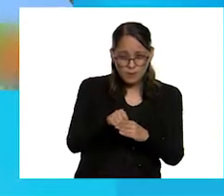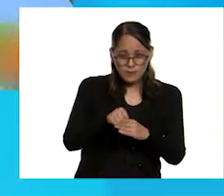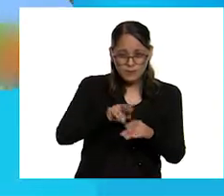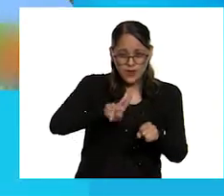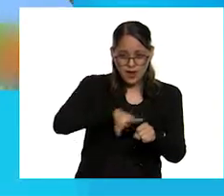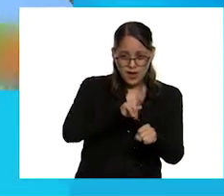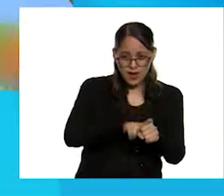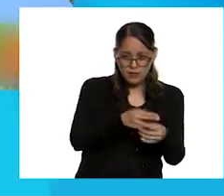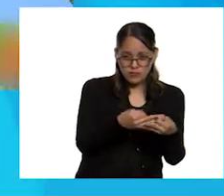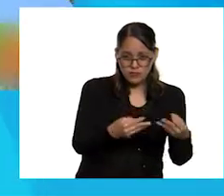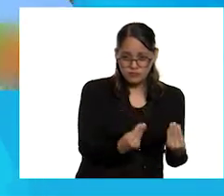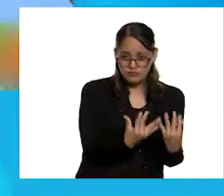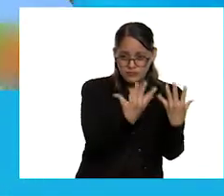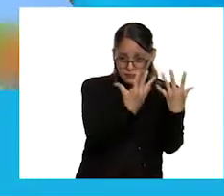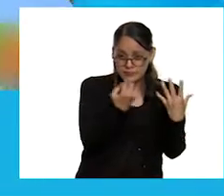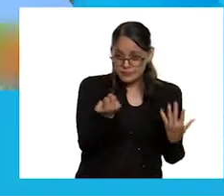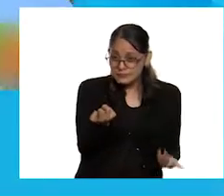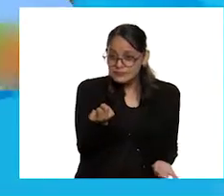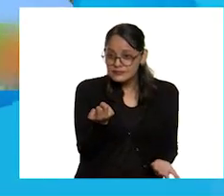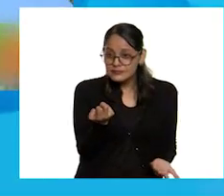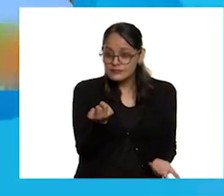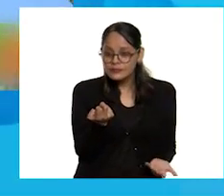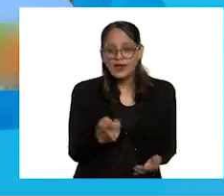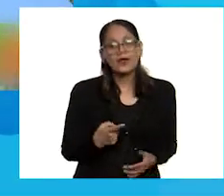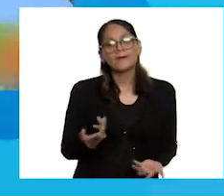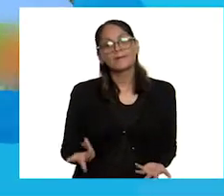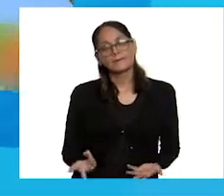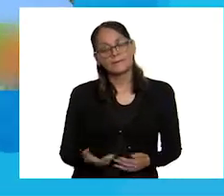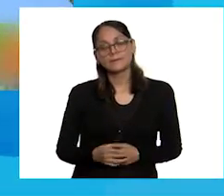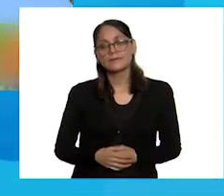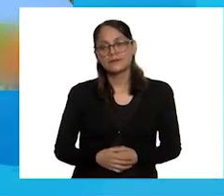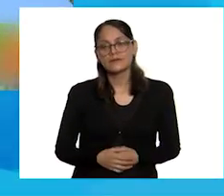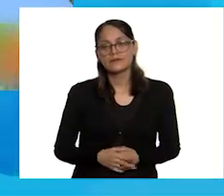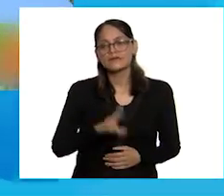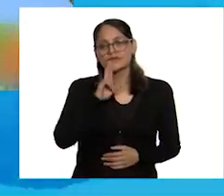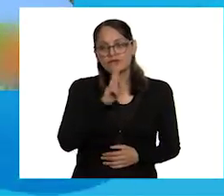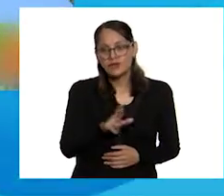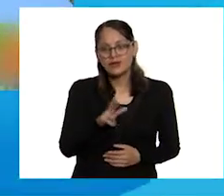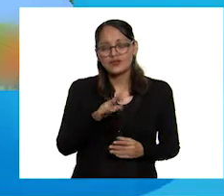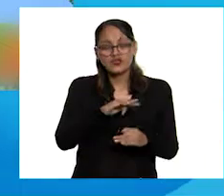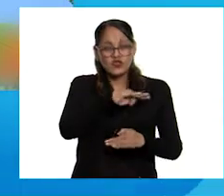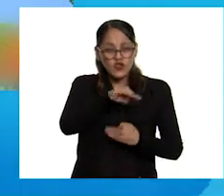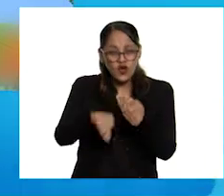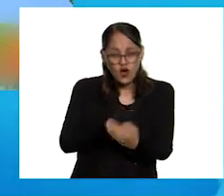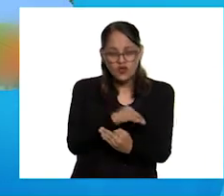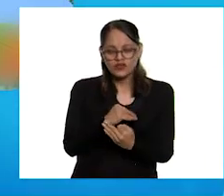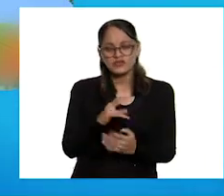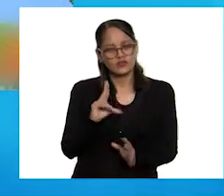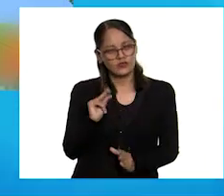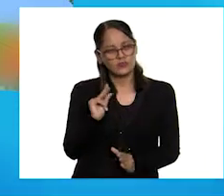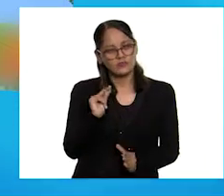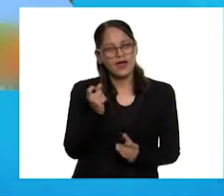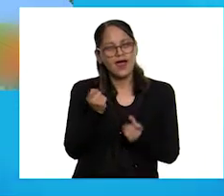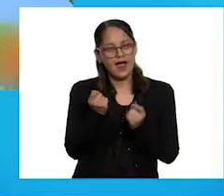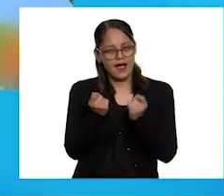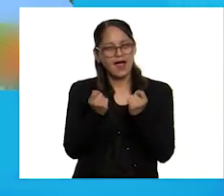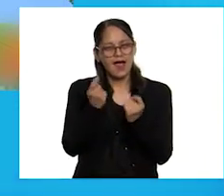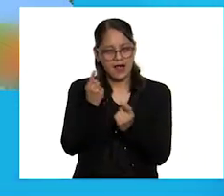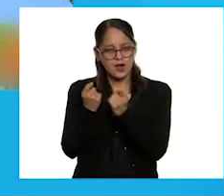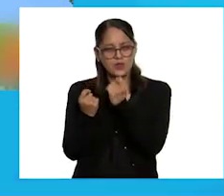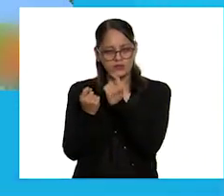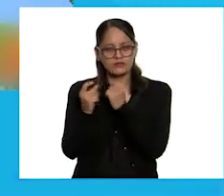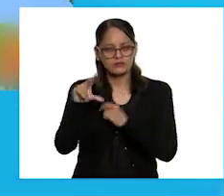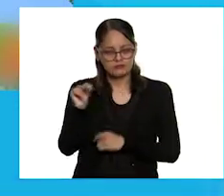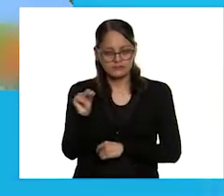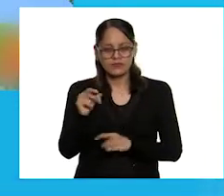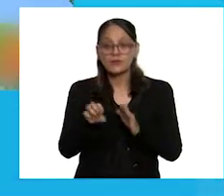¿Qué pues la respuesta es, casi todos los alimentos que consumimos provienen